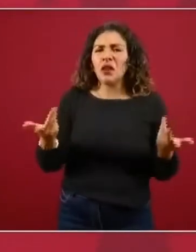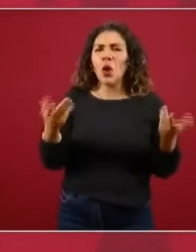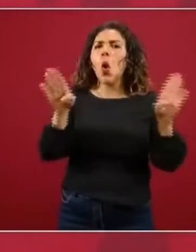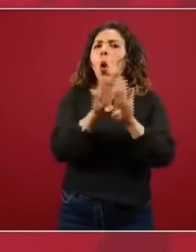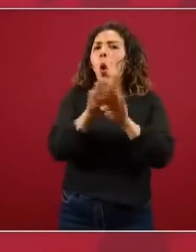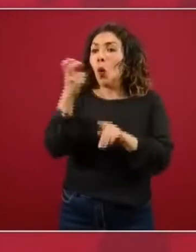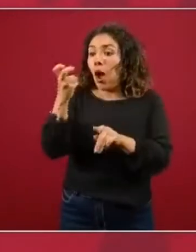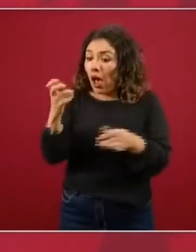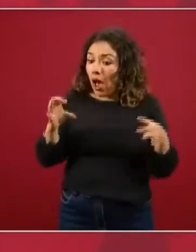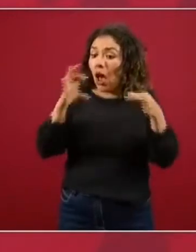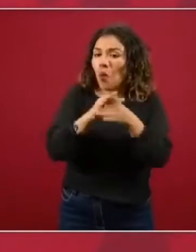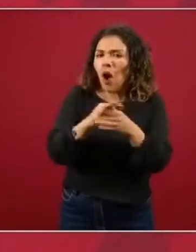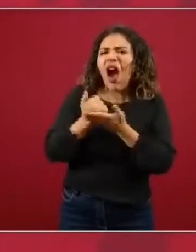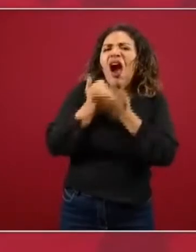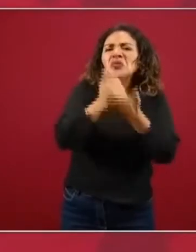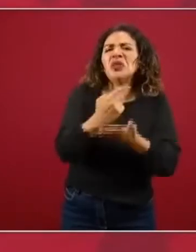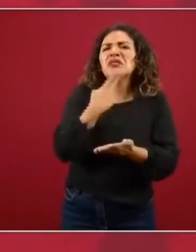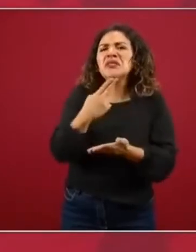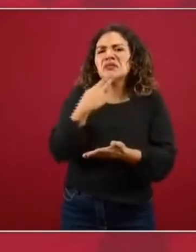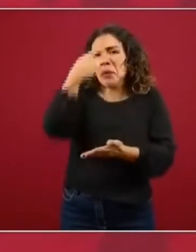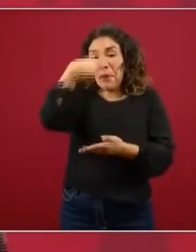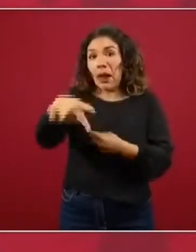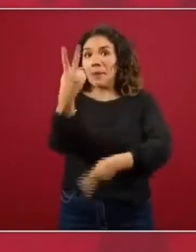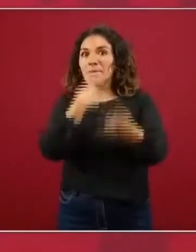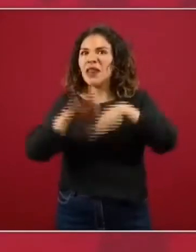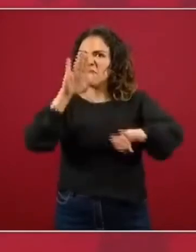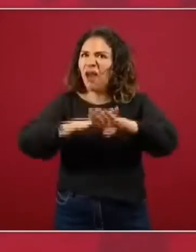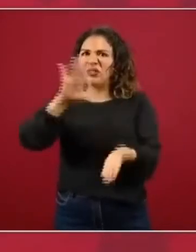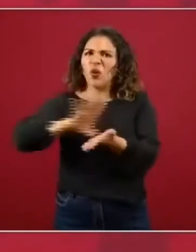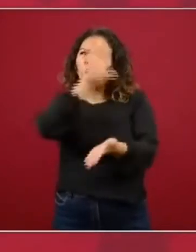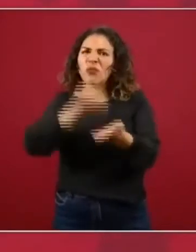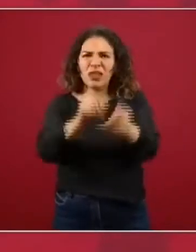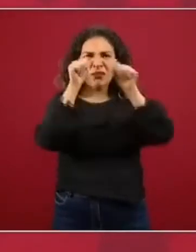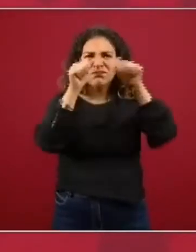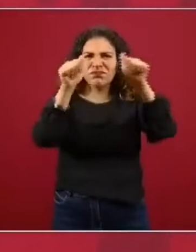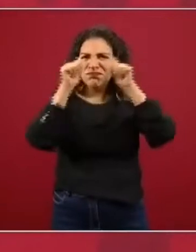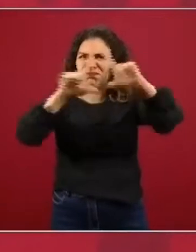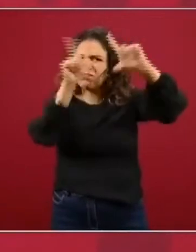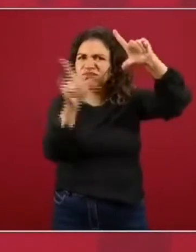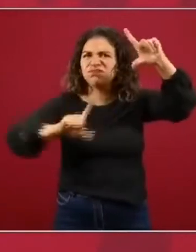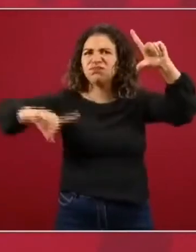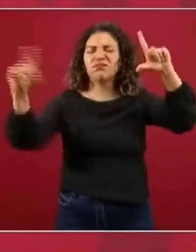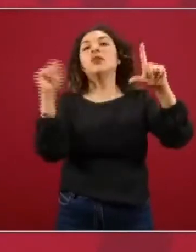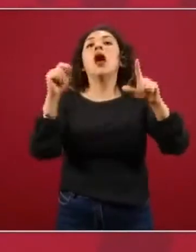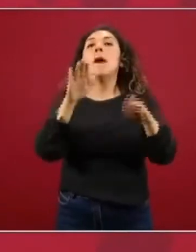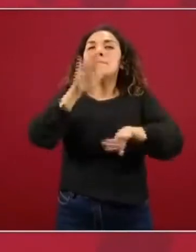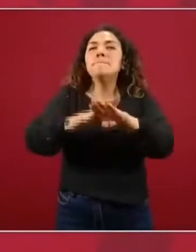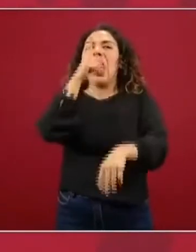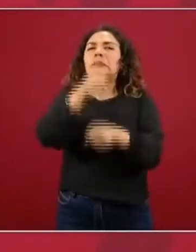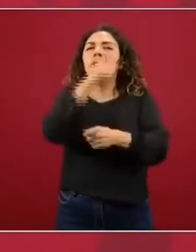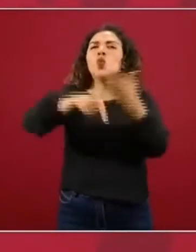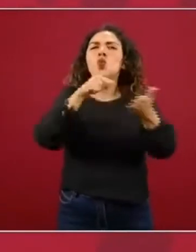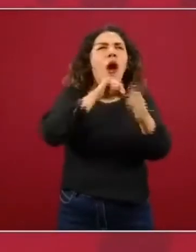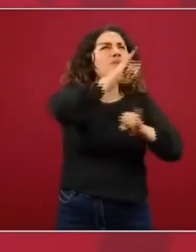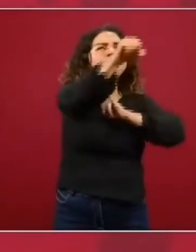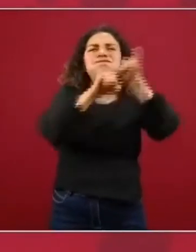se va a vincular, cómo nos va a ayudar a que tengamos una gran cobertura nacional, sobre todo en aquellos lugares a donde